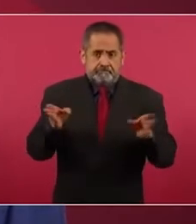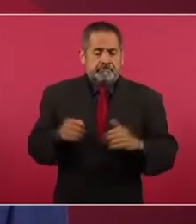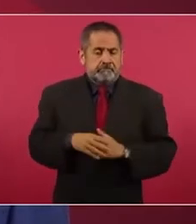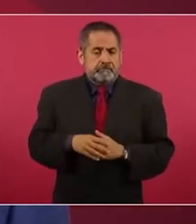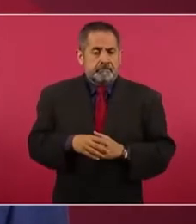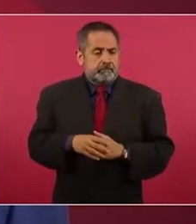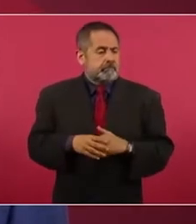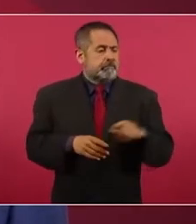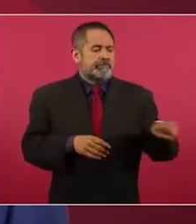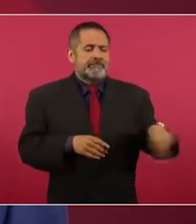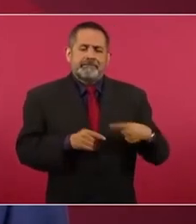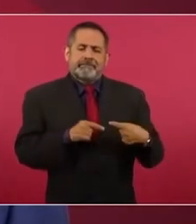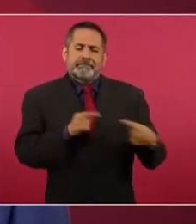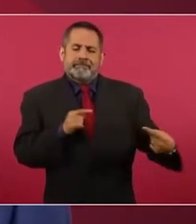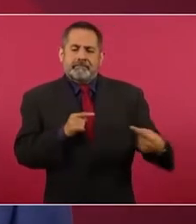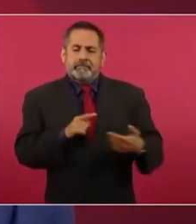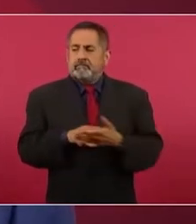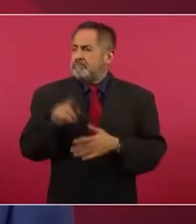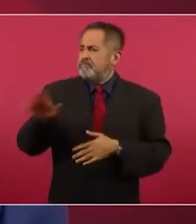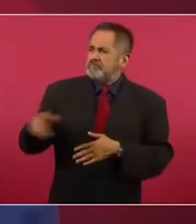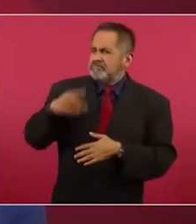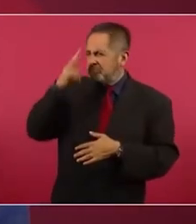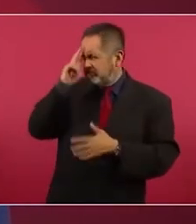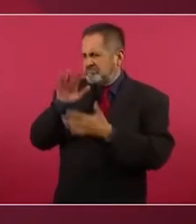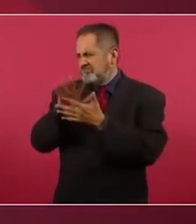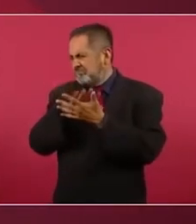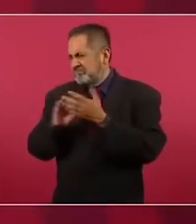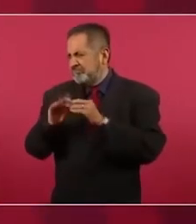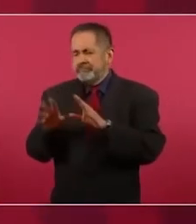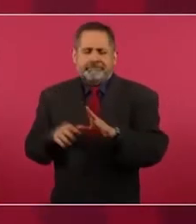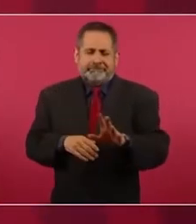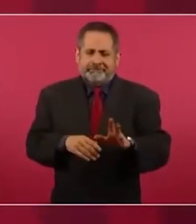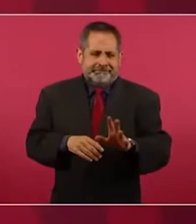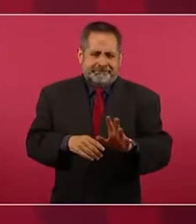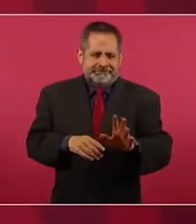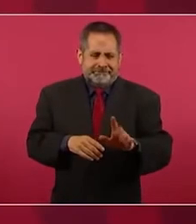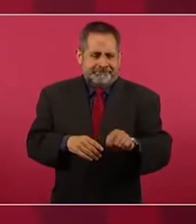Nuestros adversarios que hablan de que en México hay polarización No,